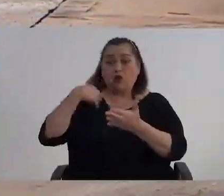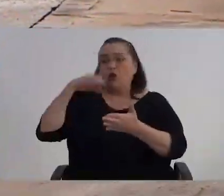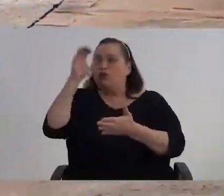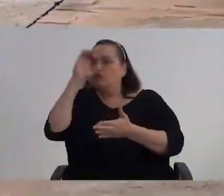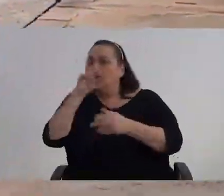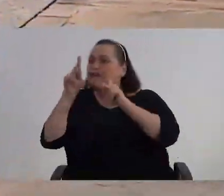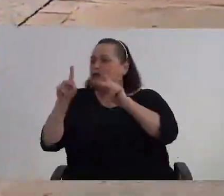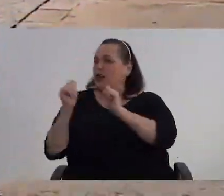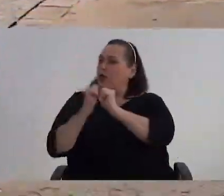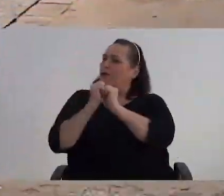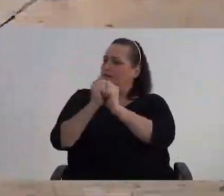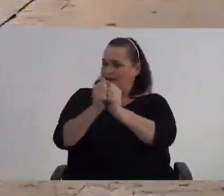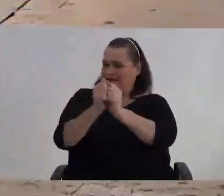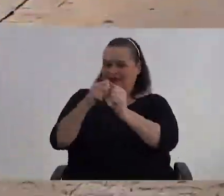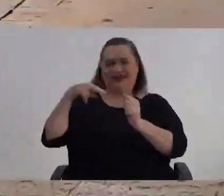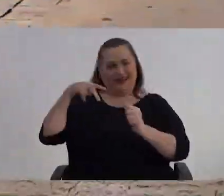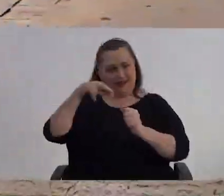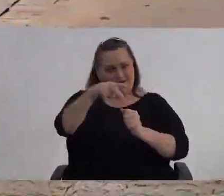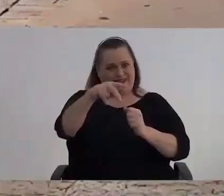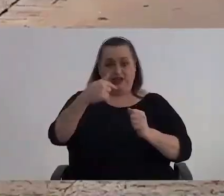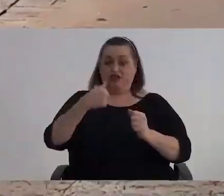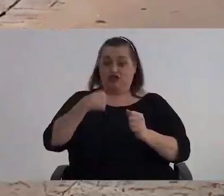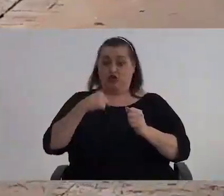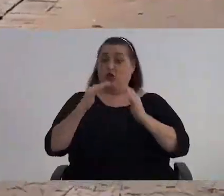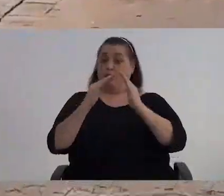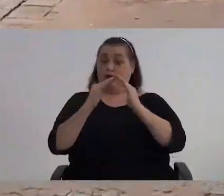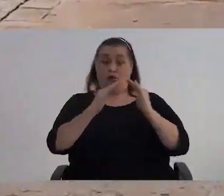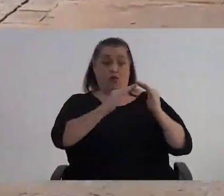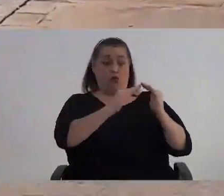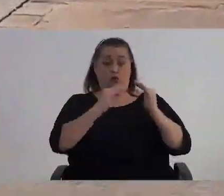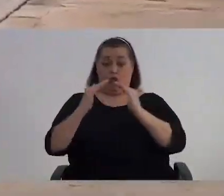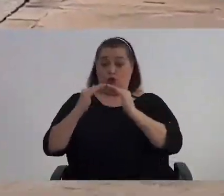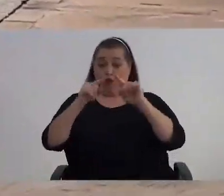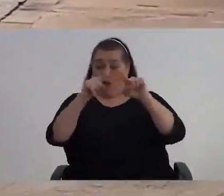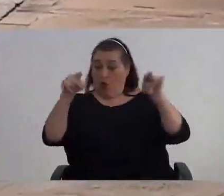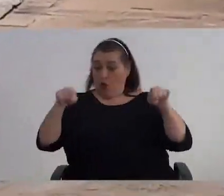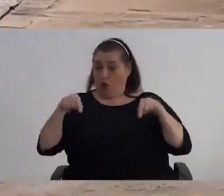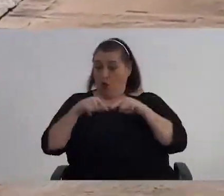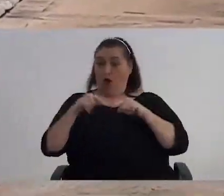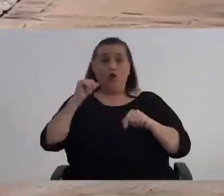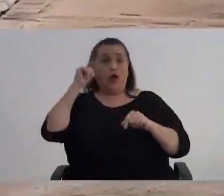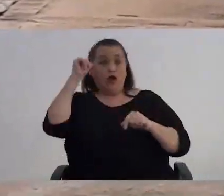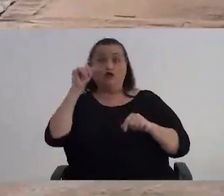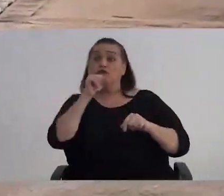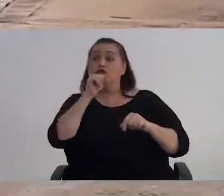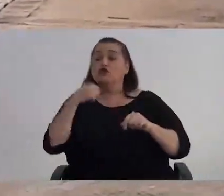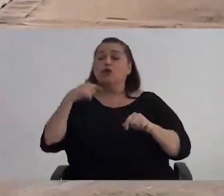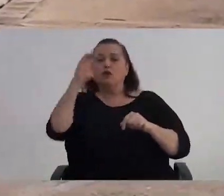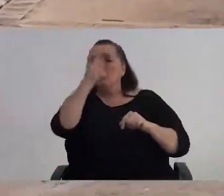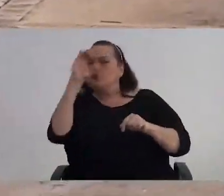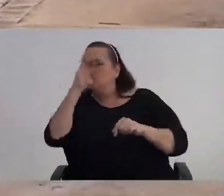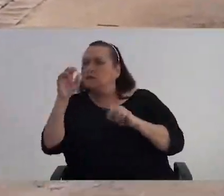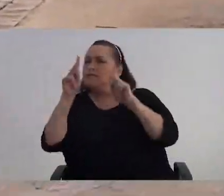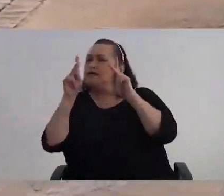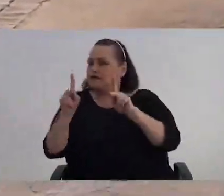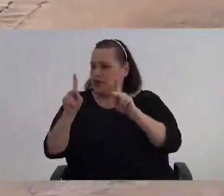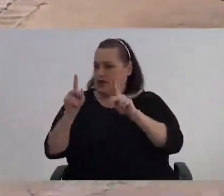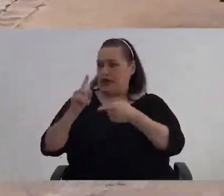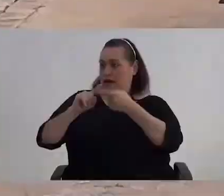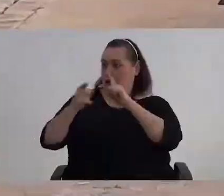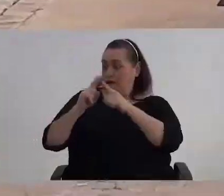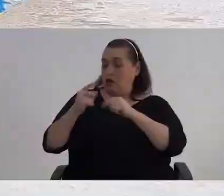quien caminar Porque no solamente soy yo La que vive en esa cuadra Que es adulto mayor Y quiere salir a caminar Entonces, una buena solución es